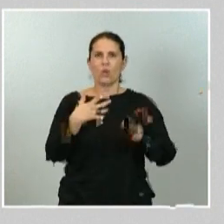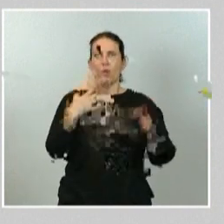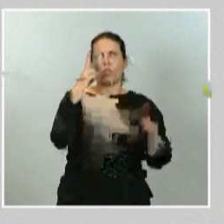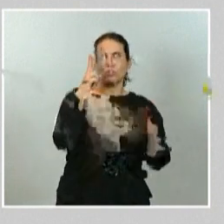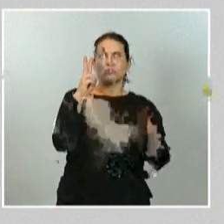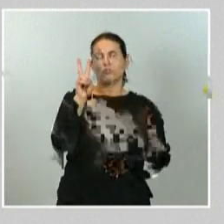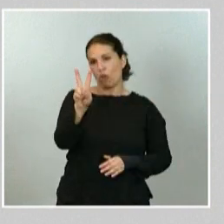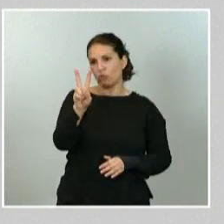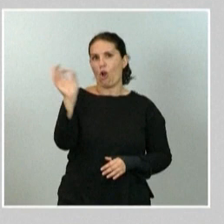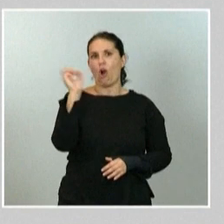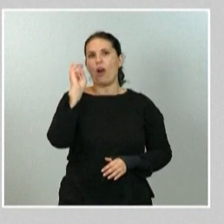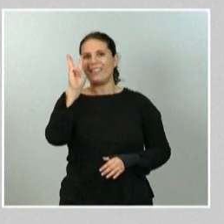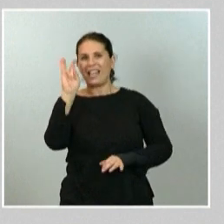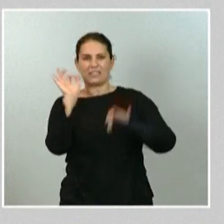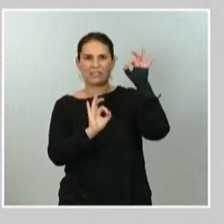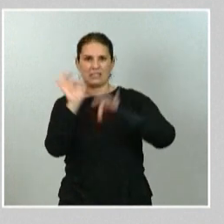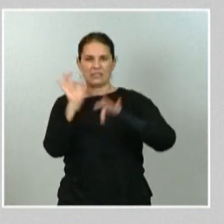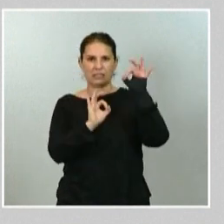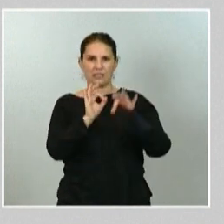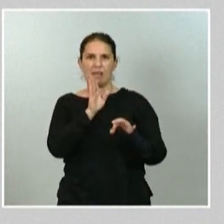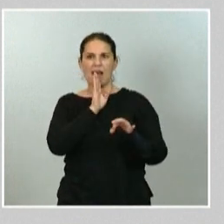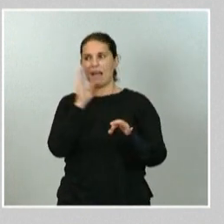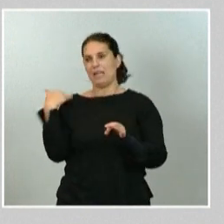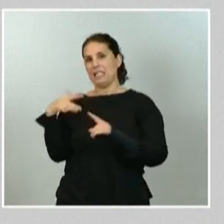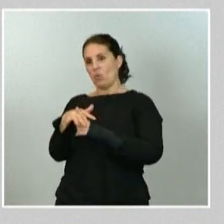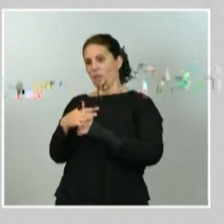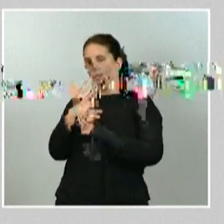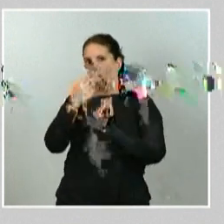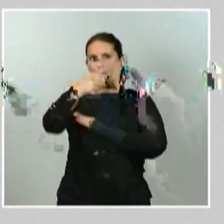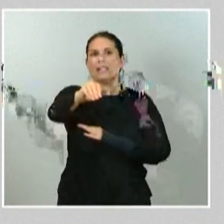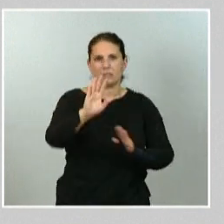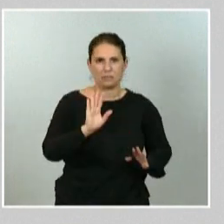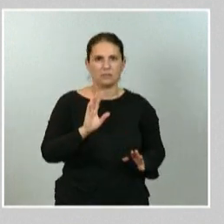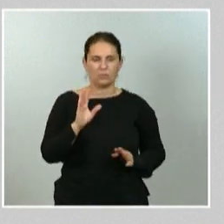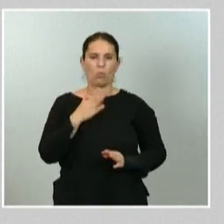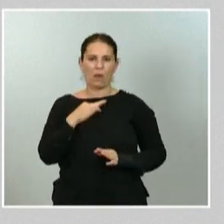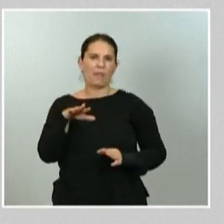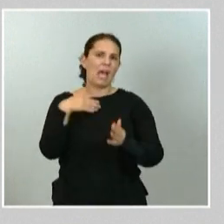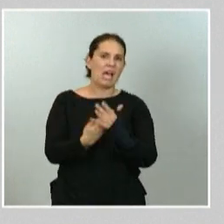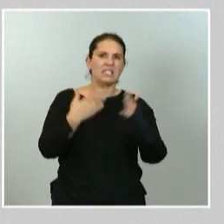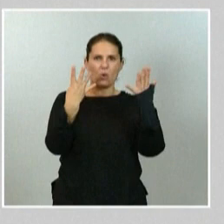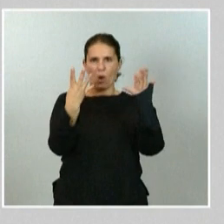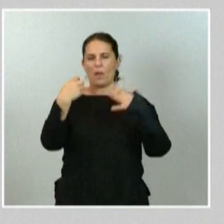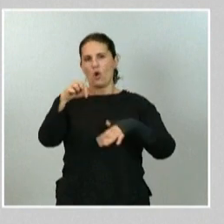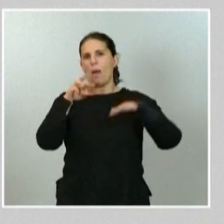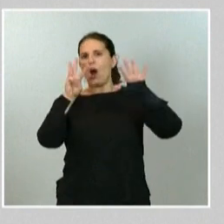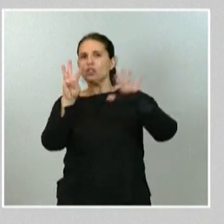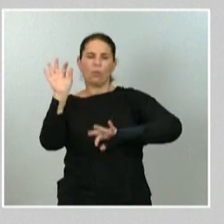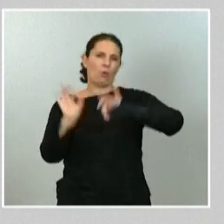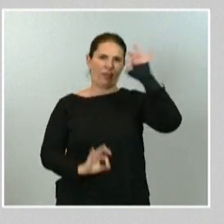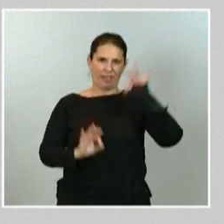tenemos en el escenario inercial, es decir, que el crecimiento podría llegar a estar en el entorno del 9,8% en 2021.